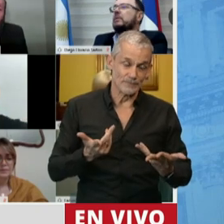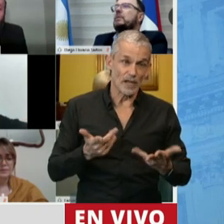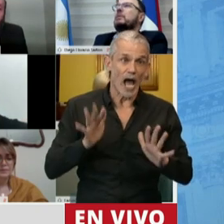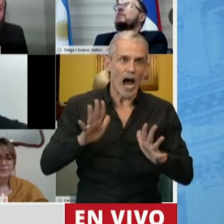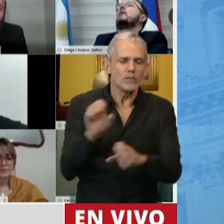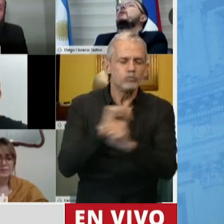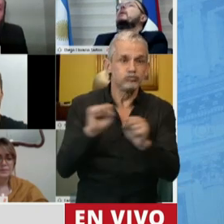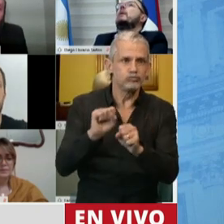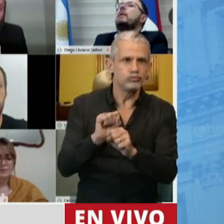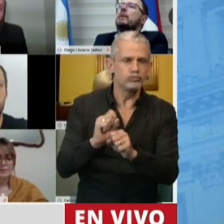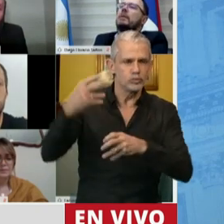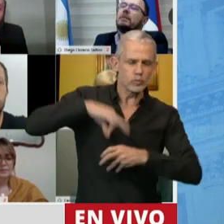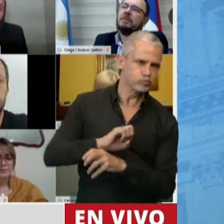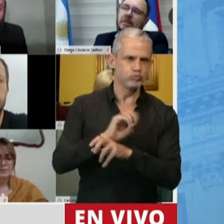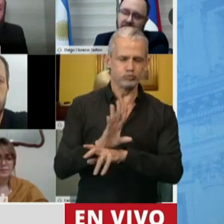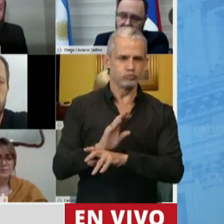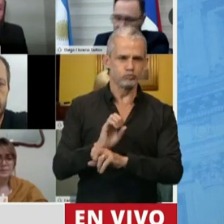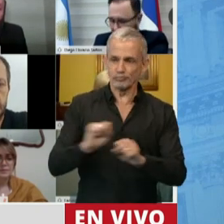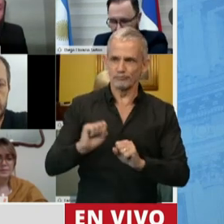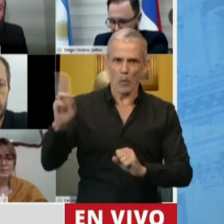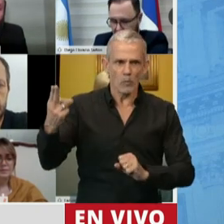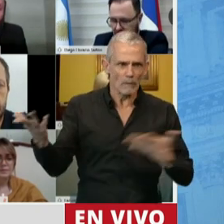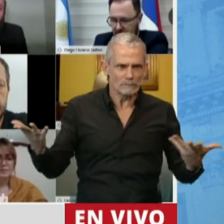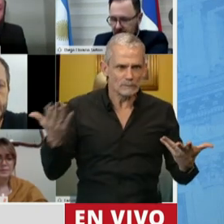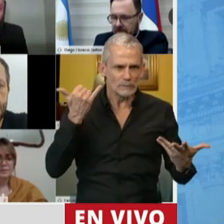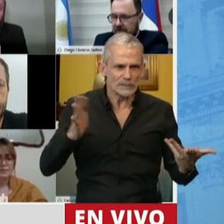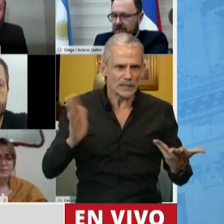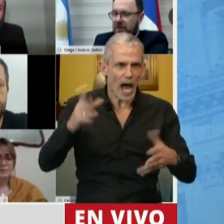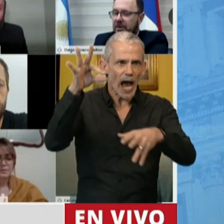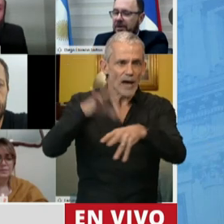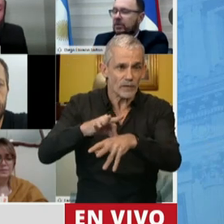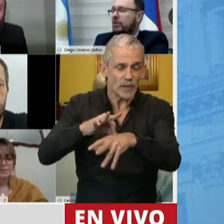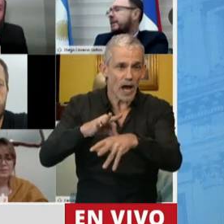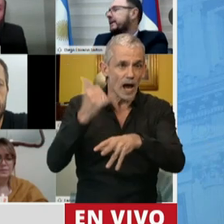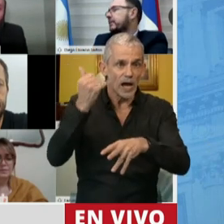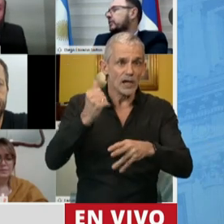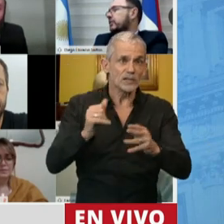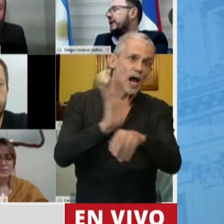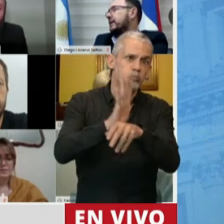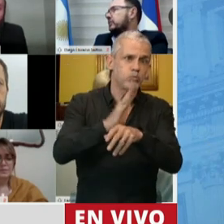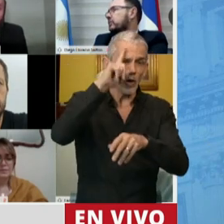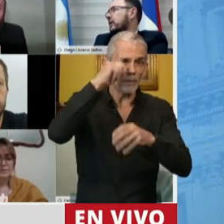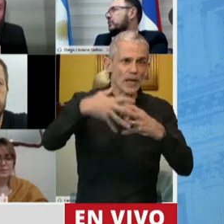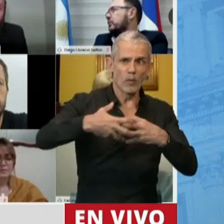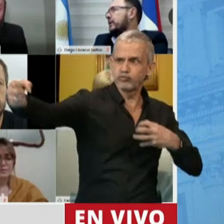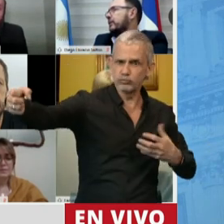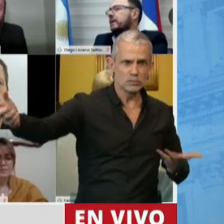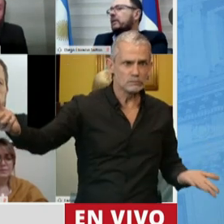tan introspectiva, casi como que cuando se enferma lo arrancan de su núcleo familiar,